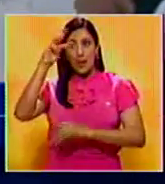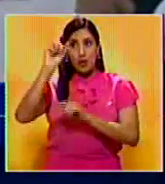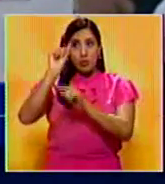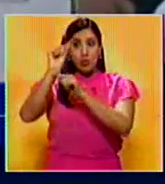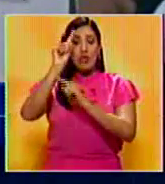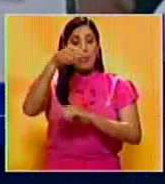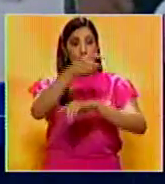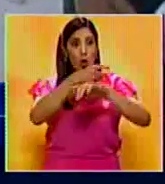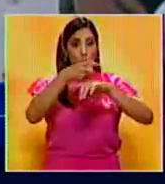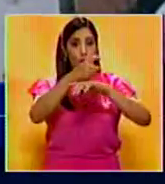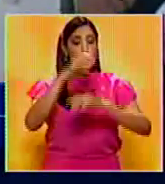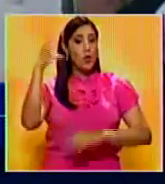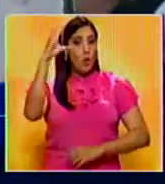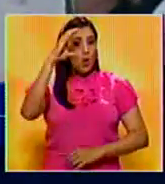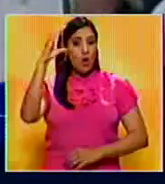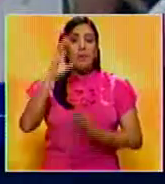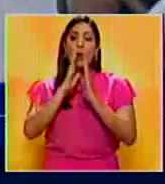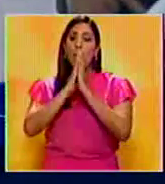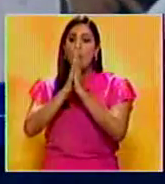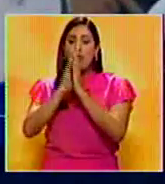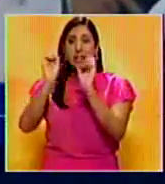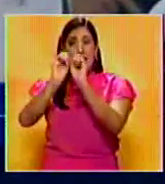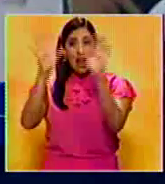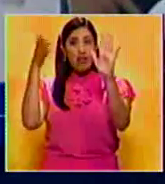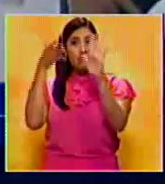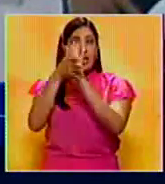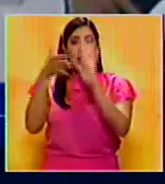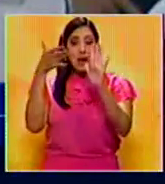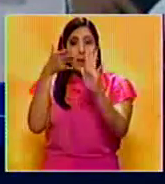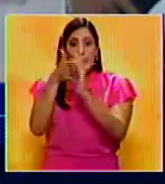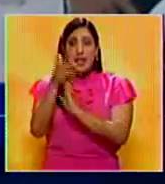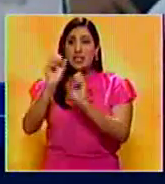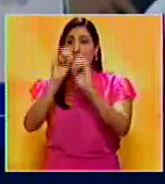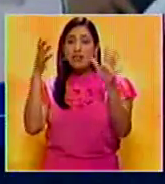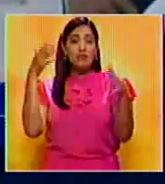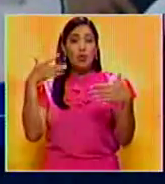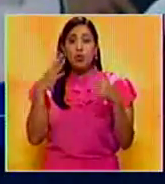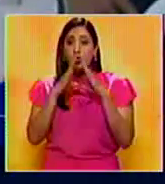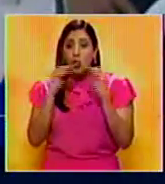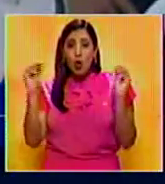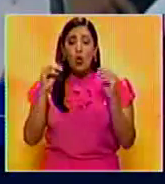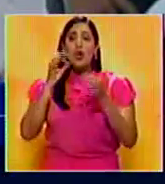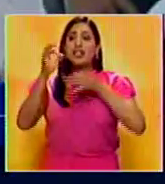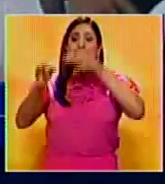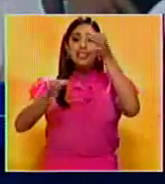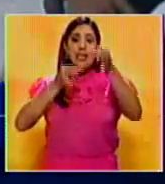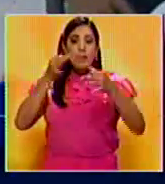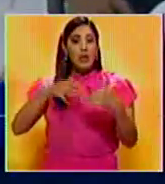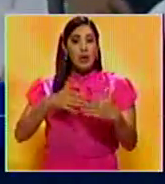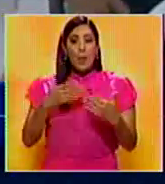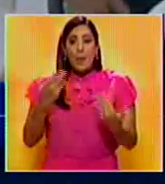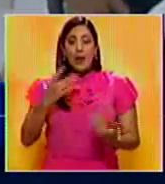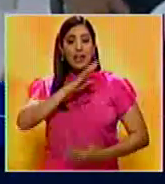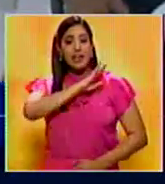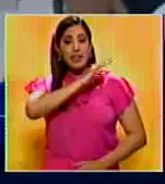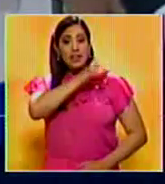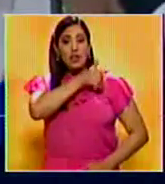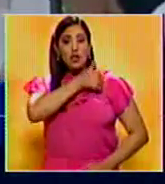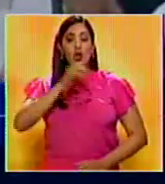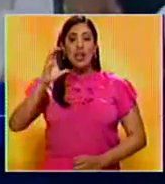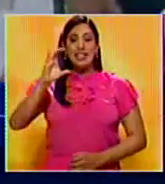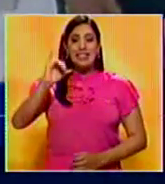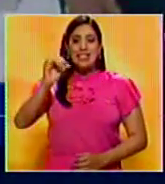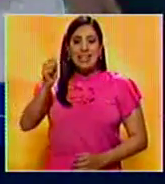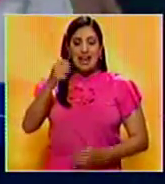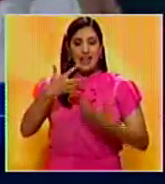y al gobierno de Colombia que aclaren suficientemente estas declaraciones del director de